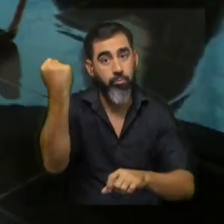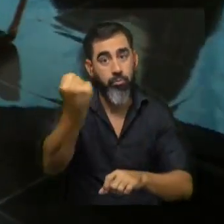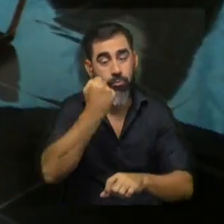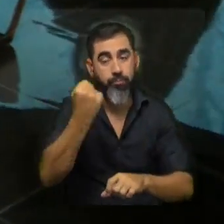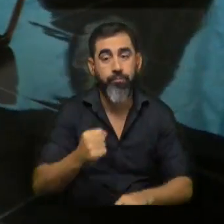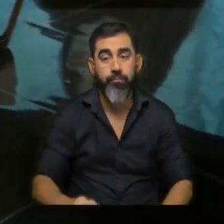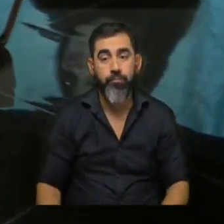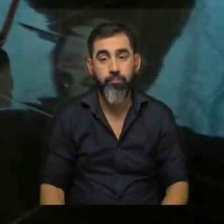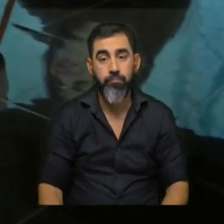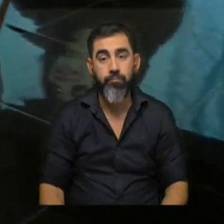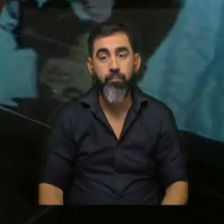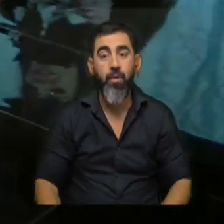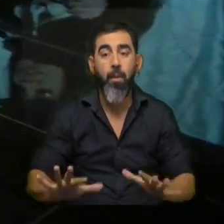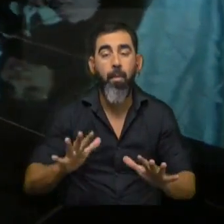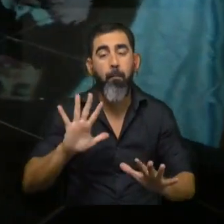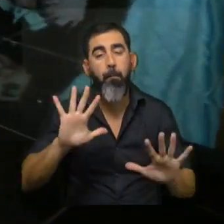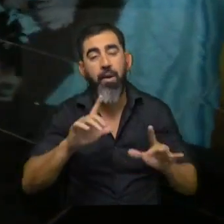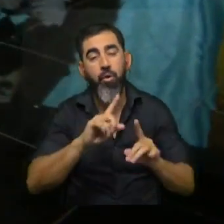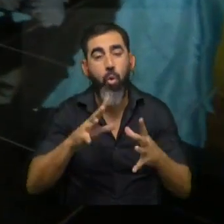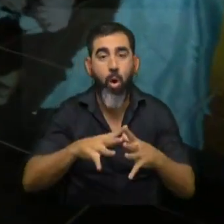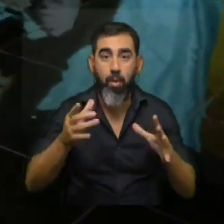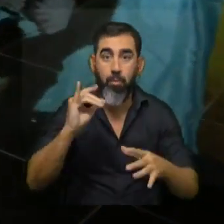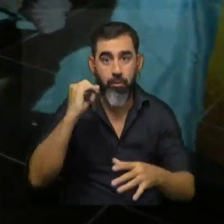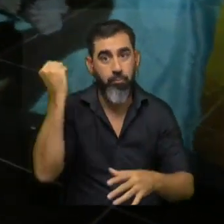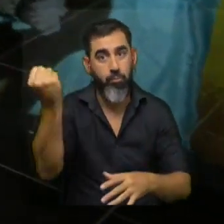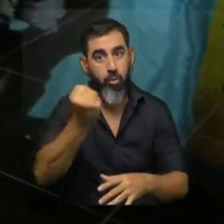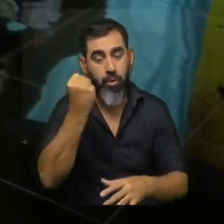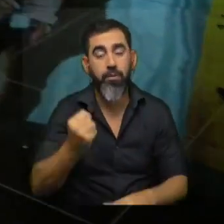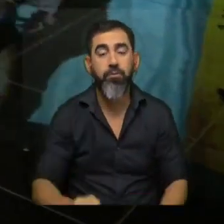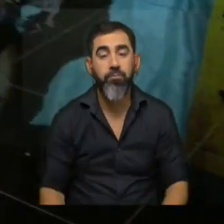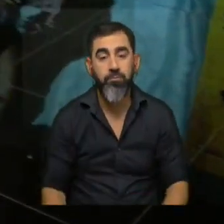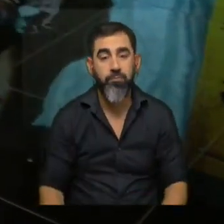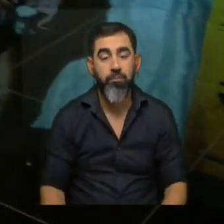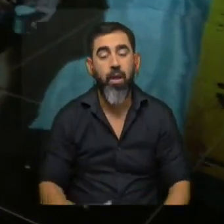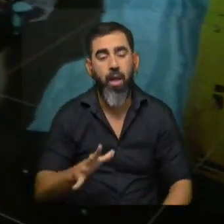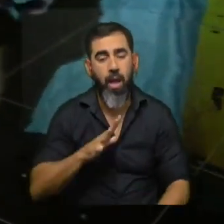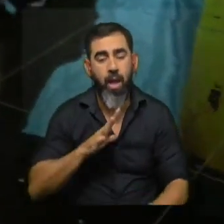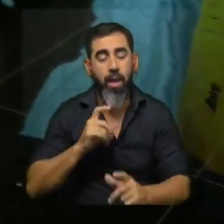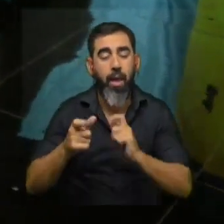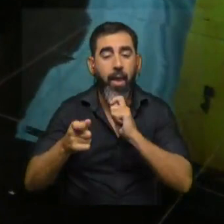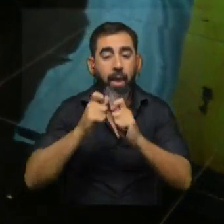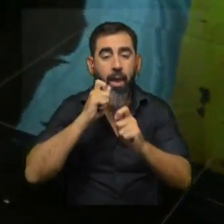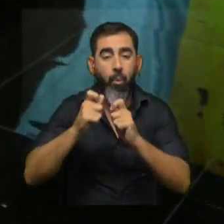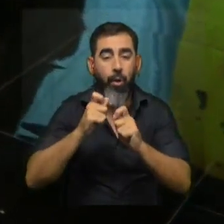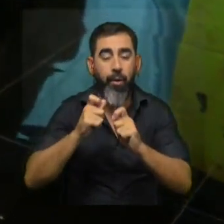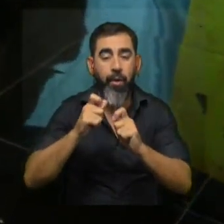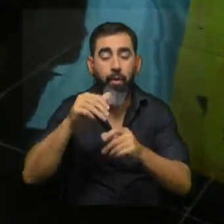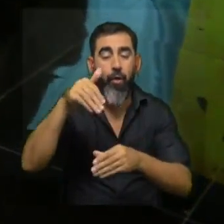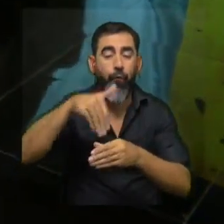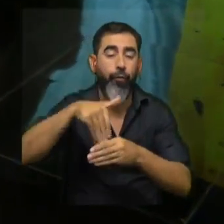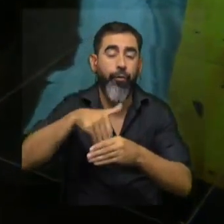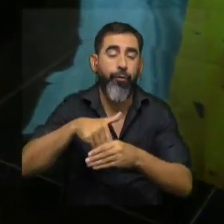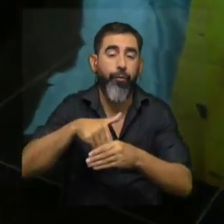sí capaz que no suena tan grande pero es enorme sí a ver hemos visto encuestas no sé de cantidad de votaciones